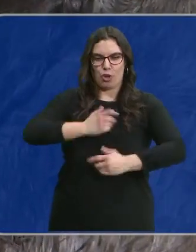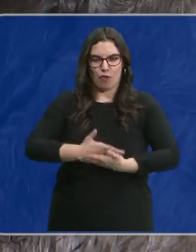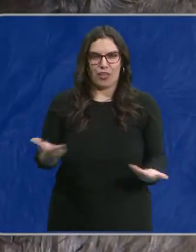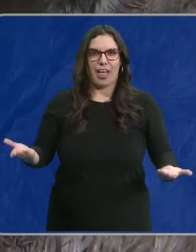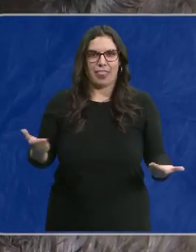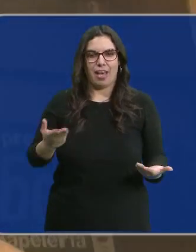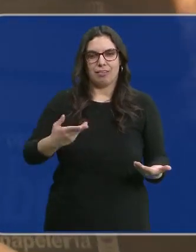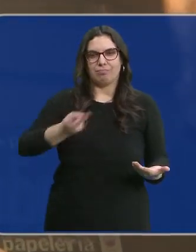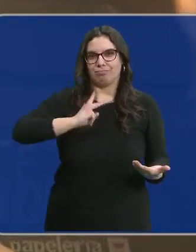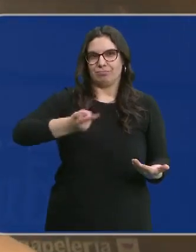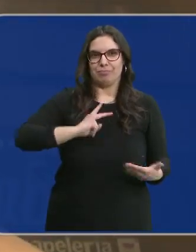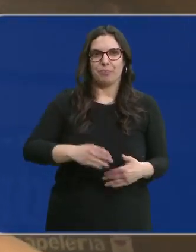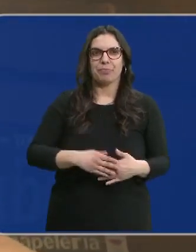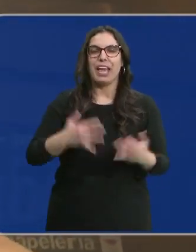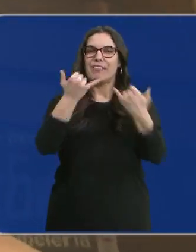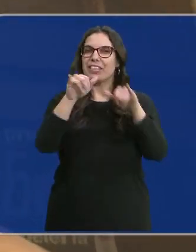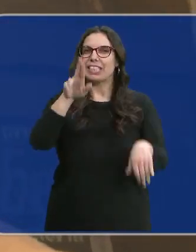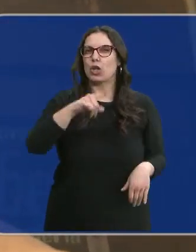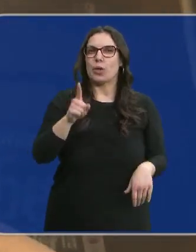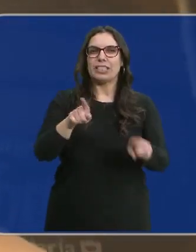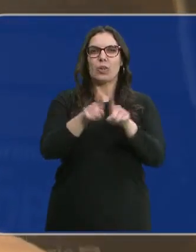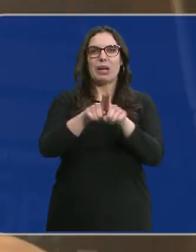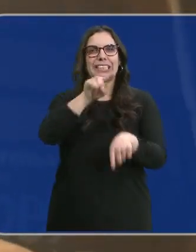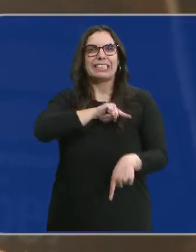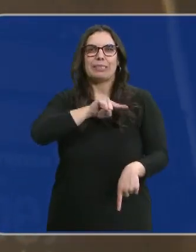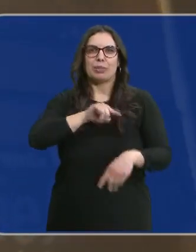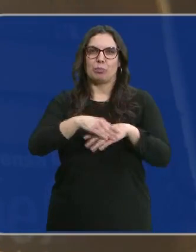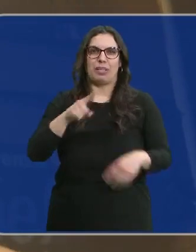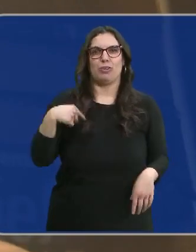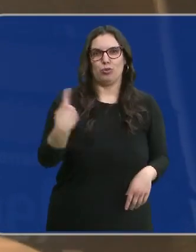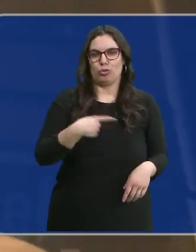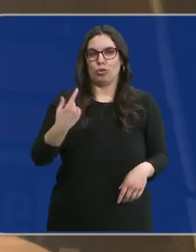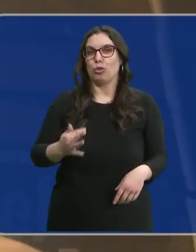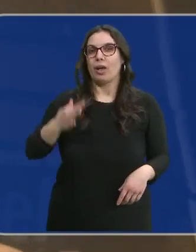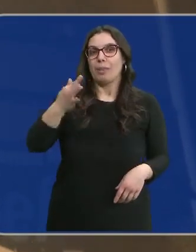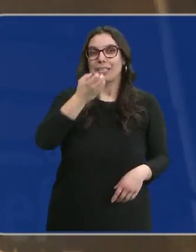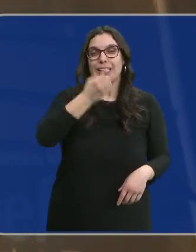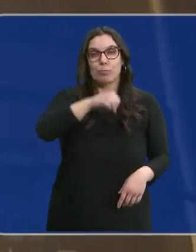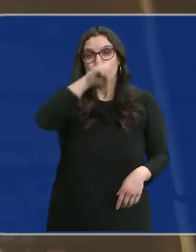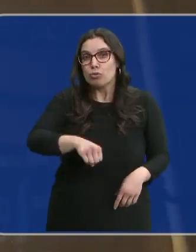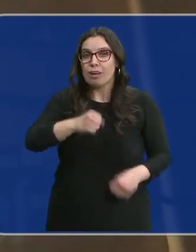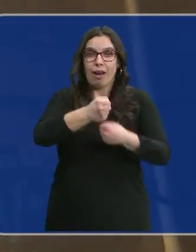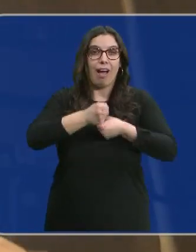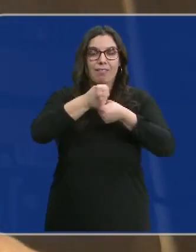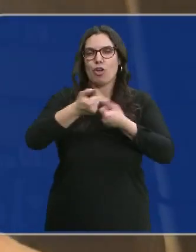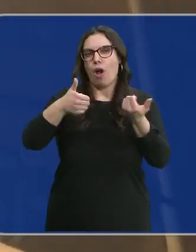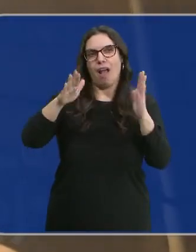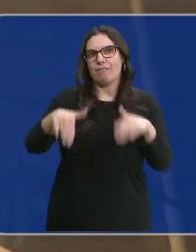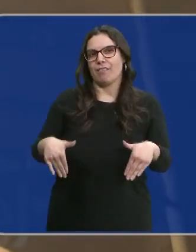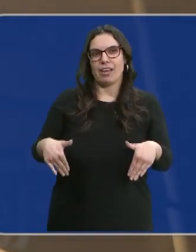nosotros y nosotros en ellos. No es una fiesta, es como un sentimiento para nosotros. Además, los que amamos a los caballos, pues al final,